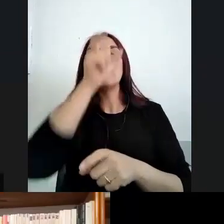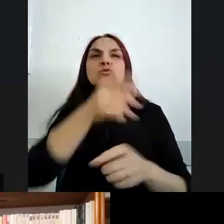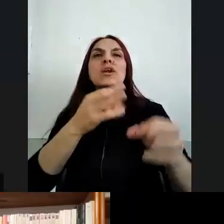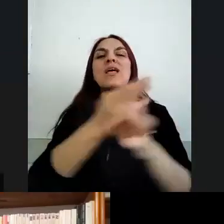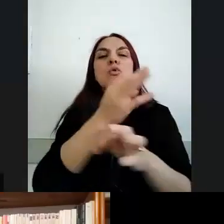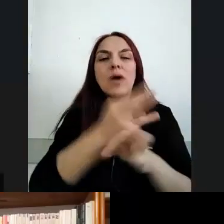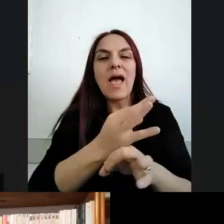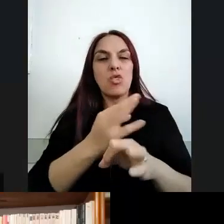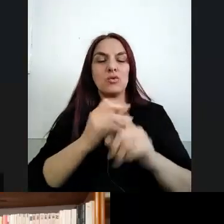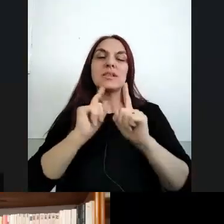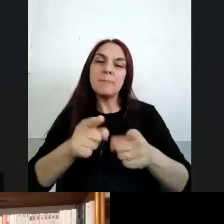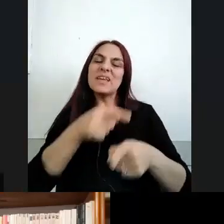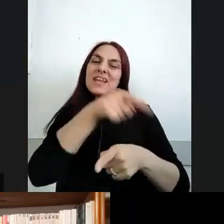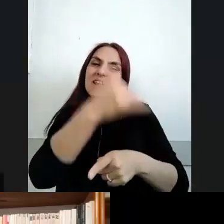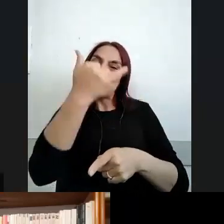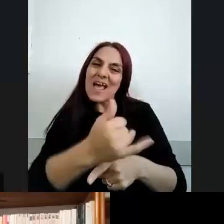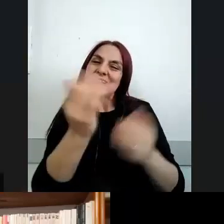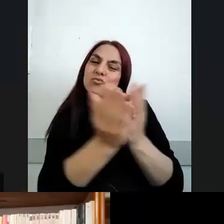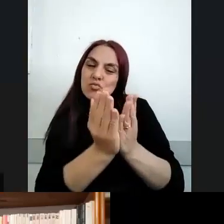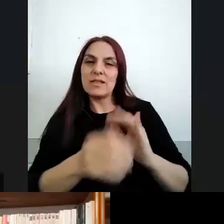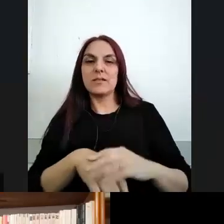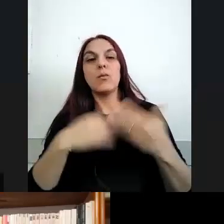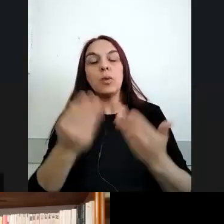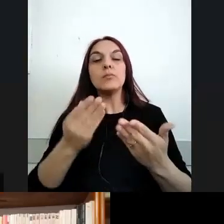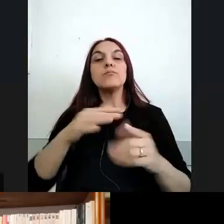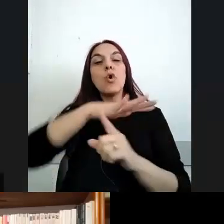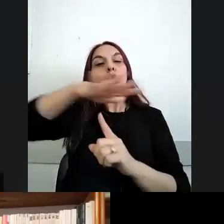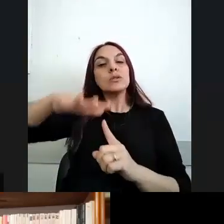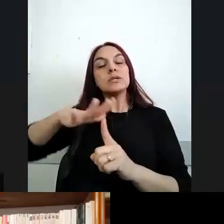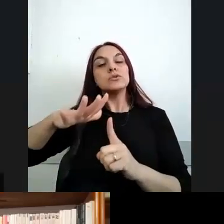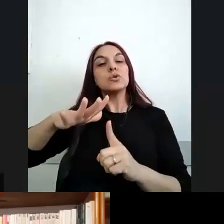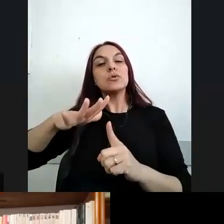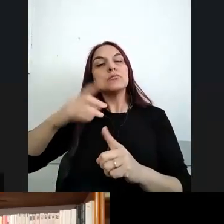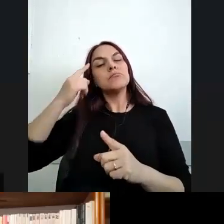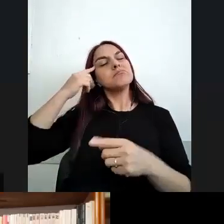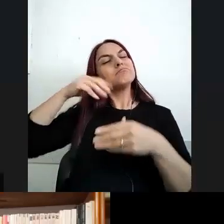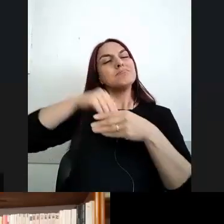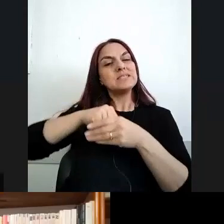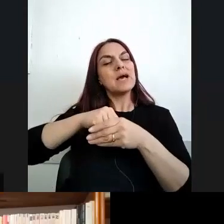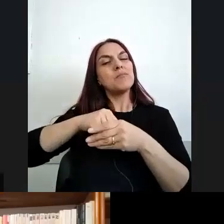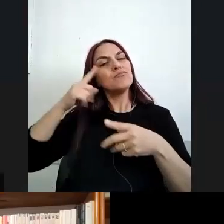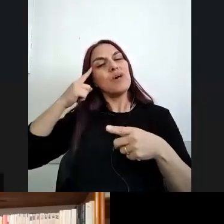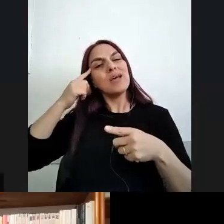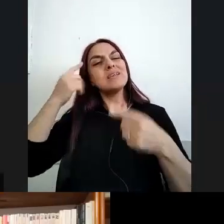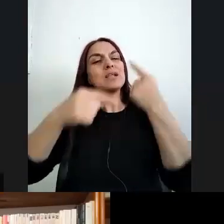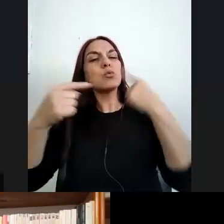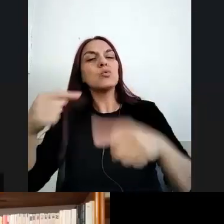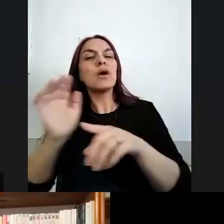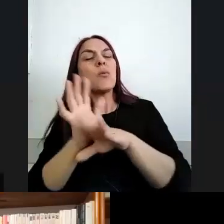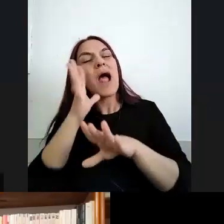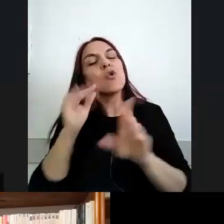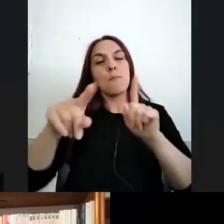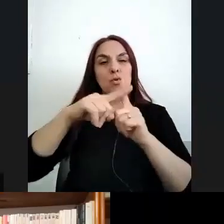pedagógico en nuestro contexto se plantea digamos fuertemente la idea de la interculturalidad como una categoría propositiva ¿no?